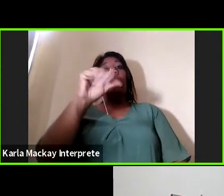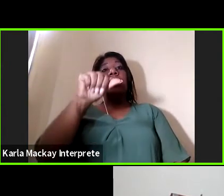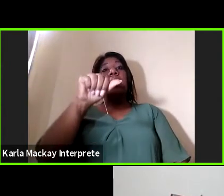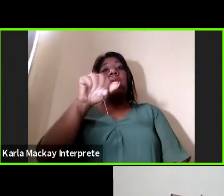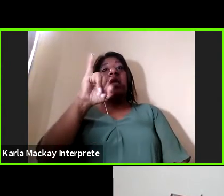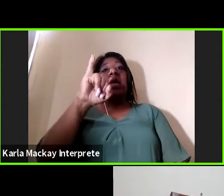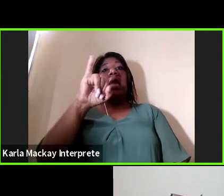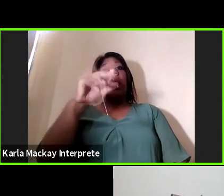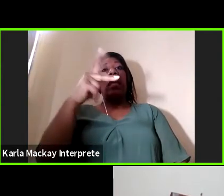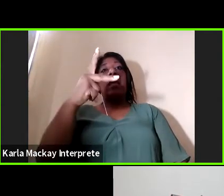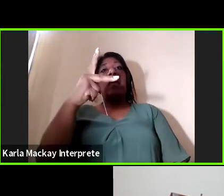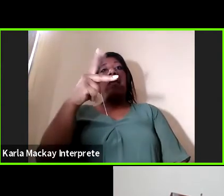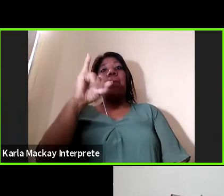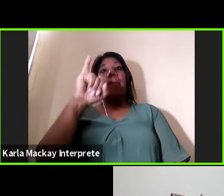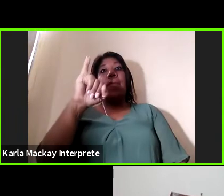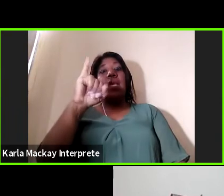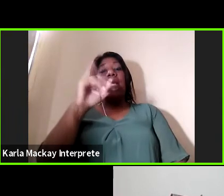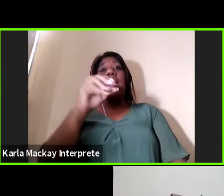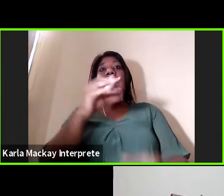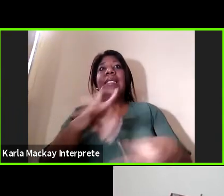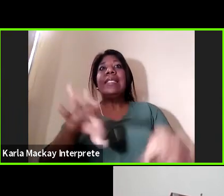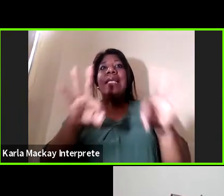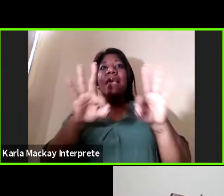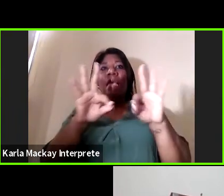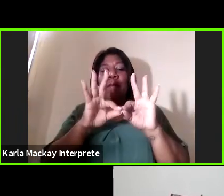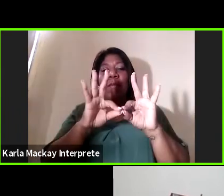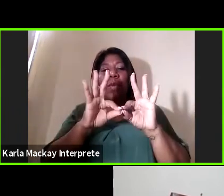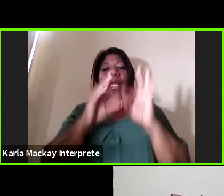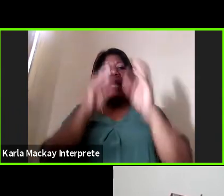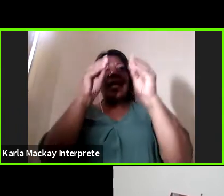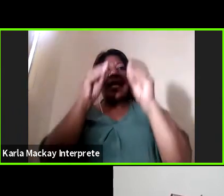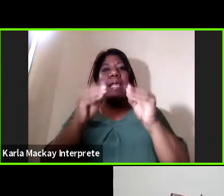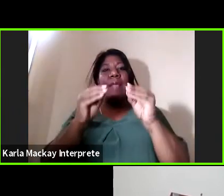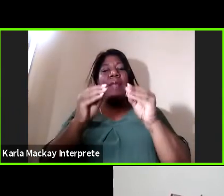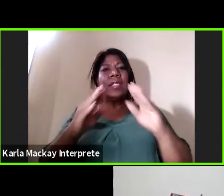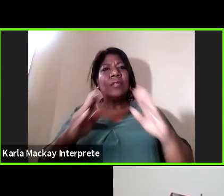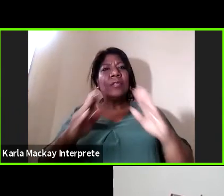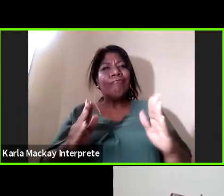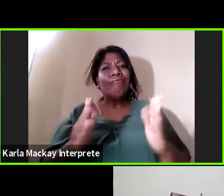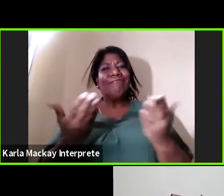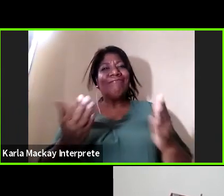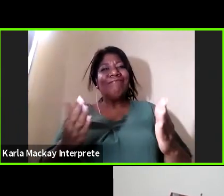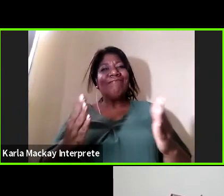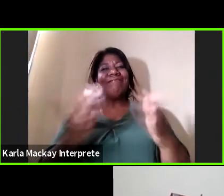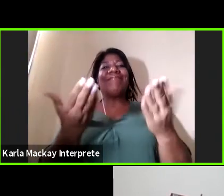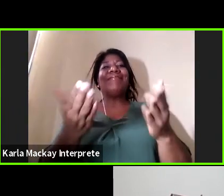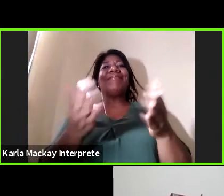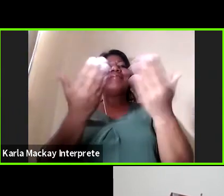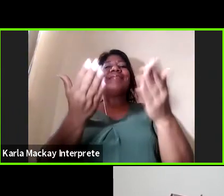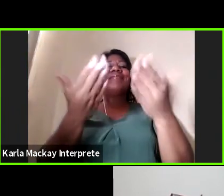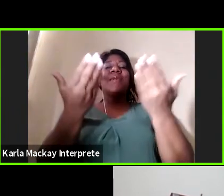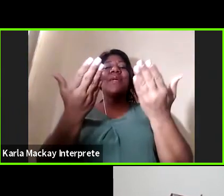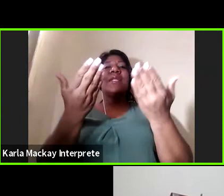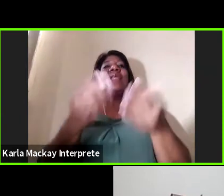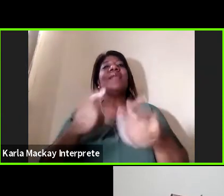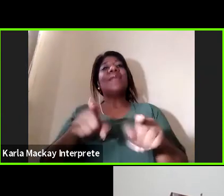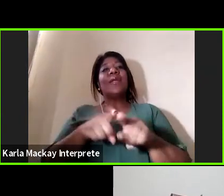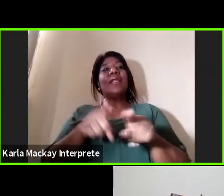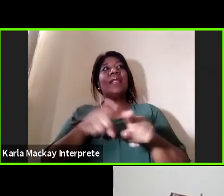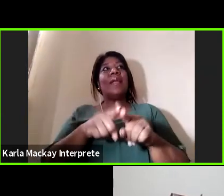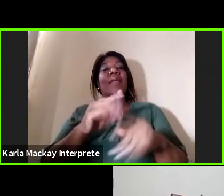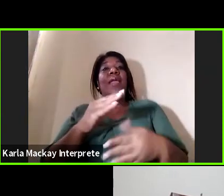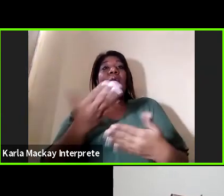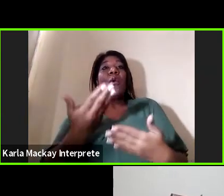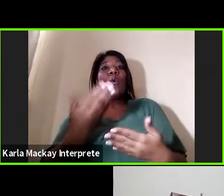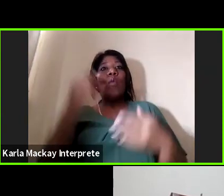el docente necesita motivarle esa parte fundamental sabemos cómo funciona el